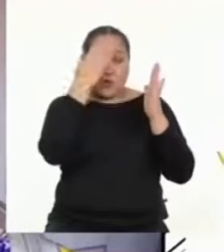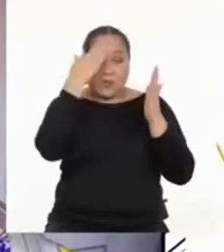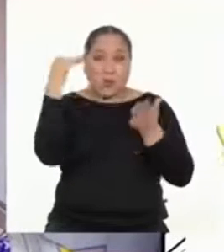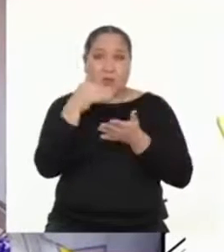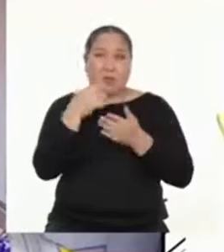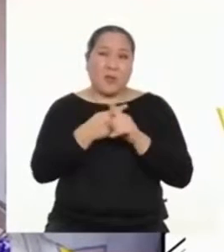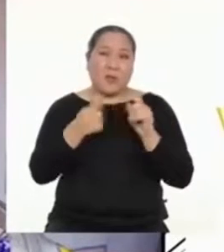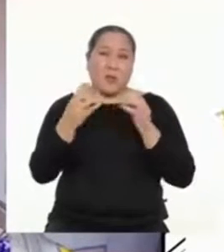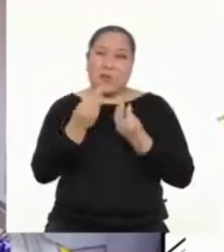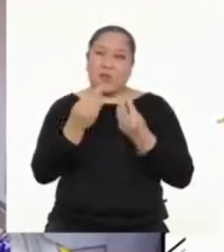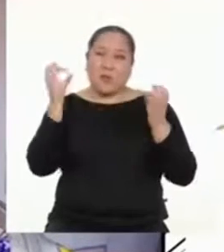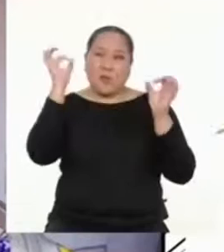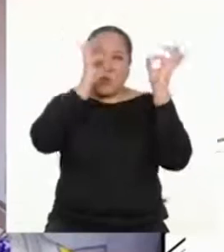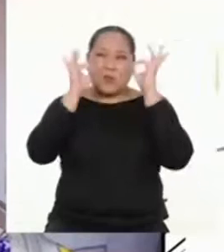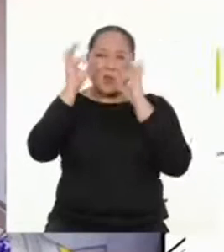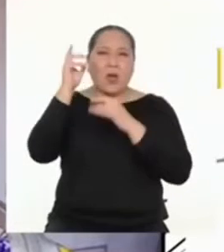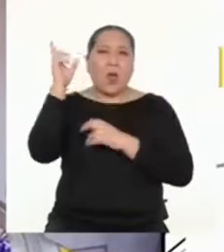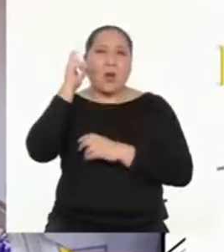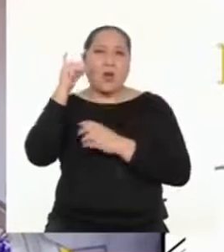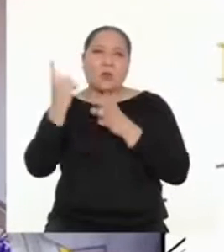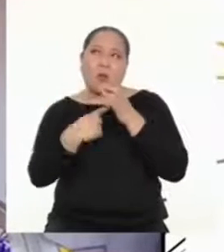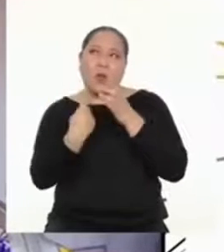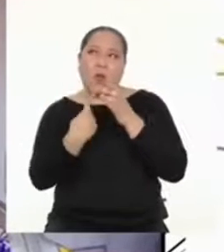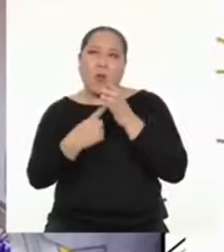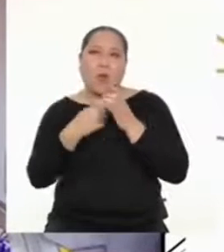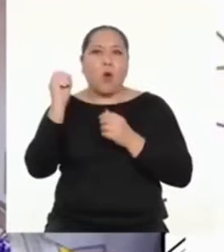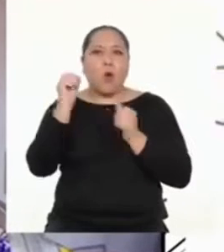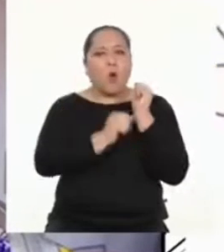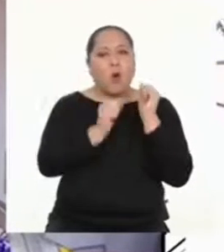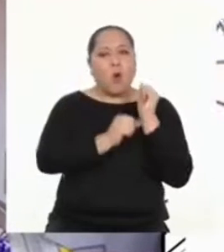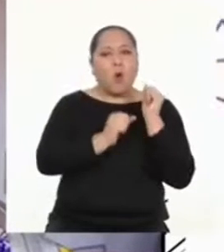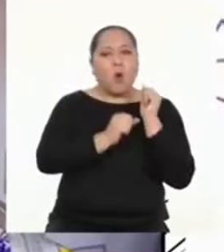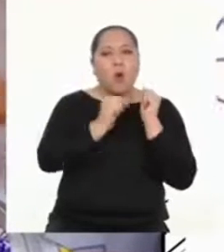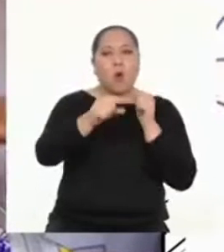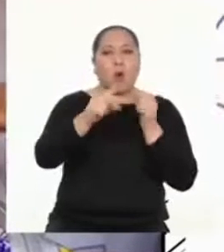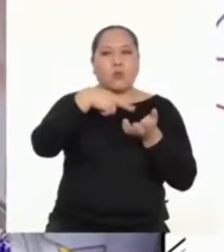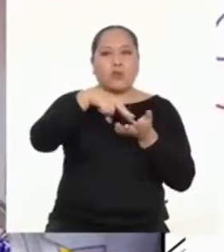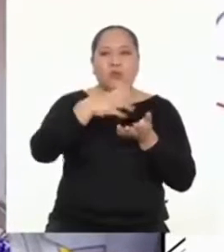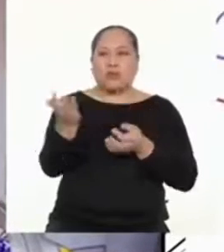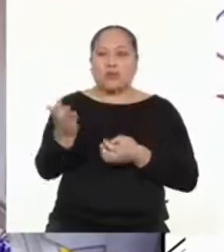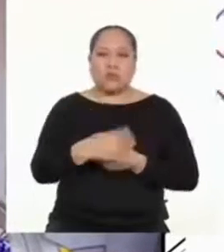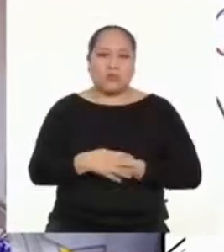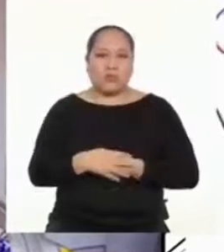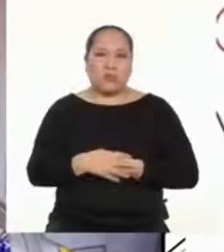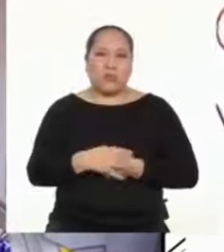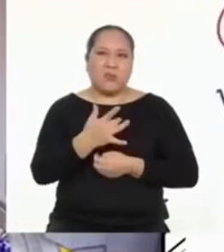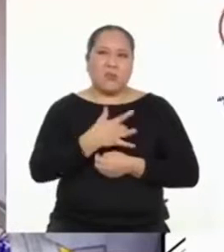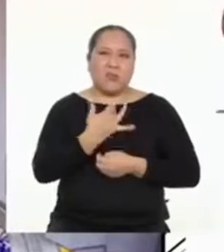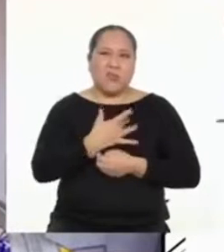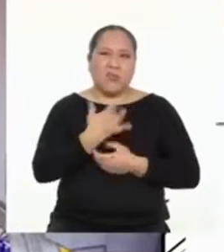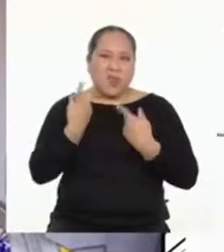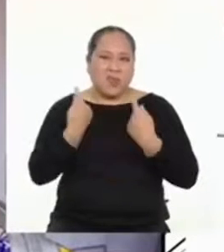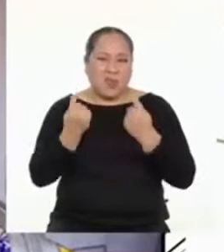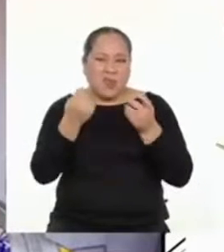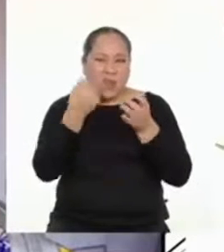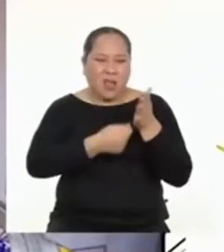Igual, me distraigo mucho en casa porque escucho a la licuadora por un lado o a mi hermanita enseñar sus coreografías por otro. Además, siento que me debo